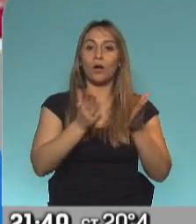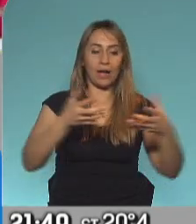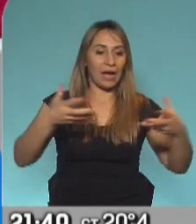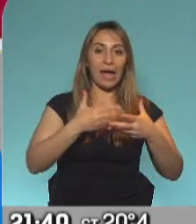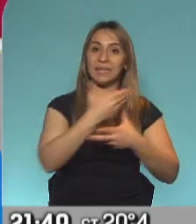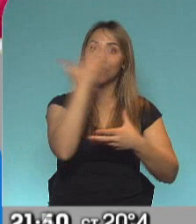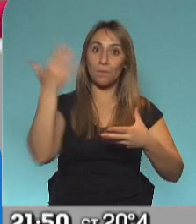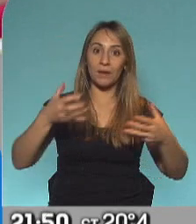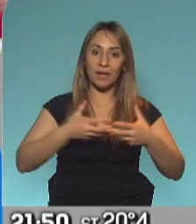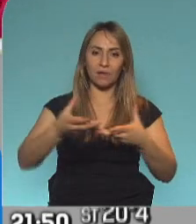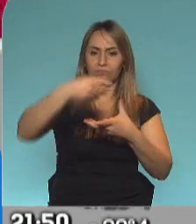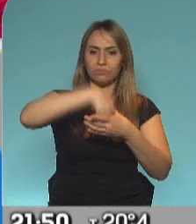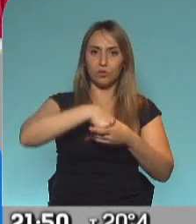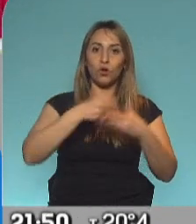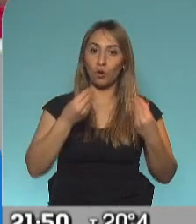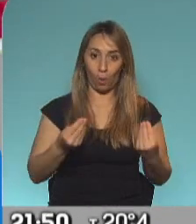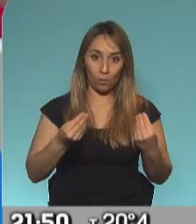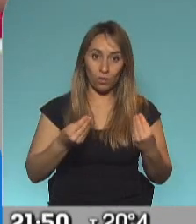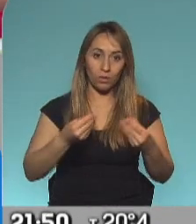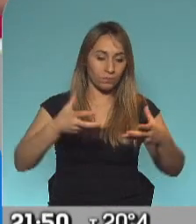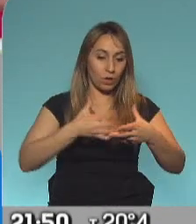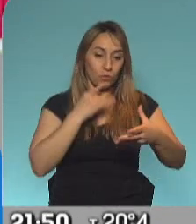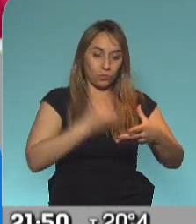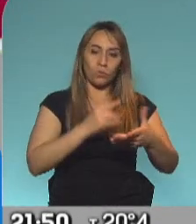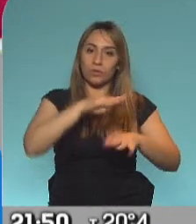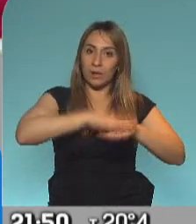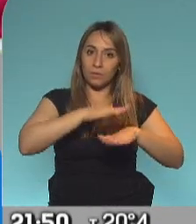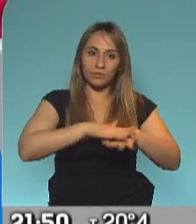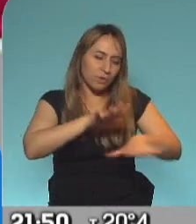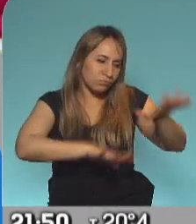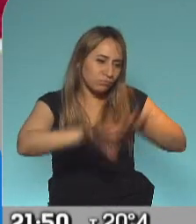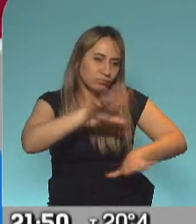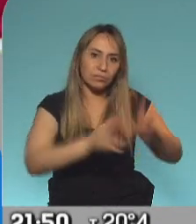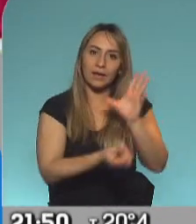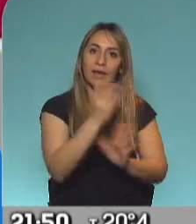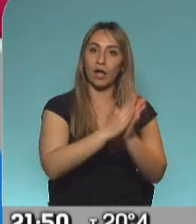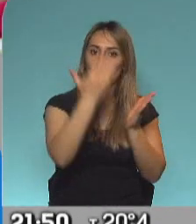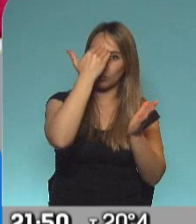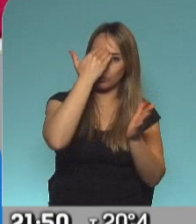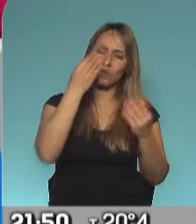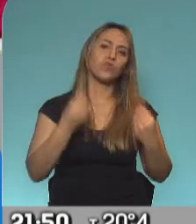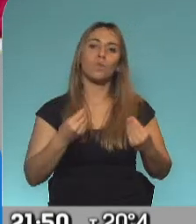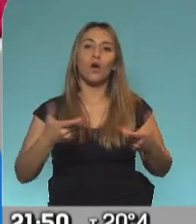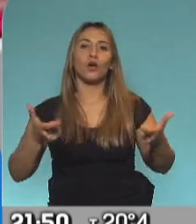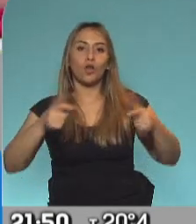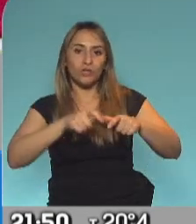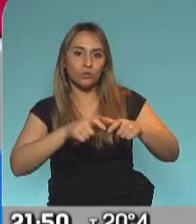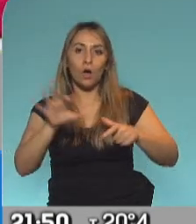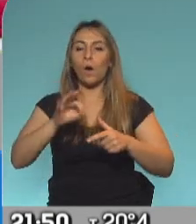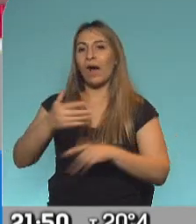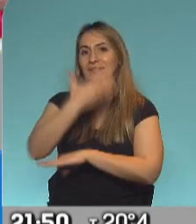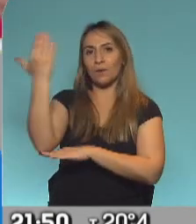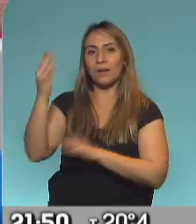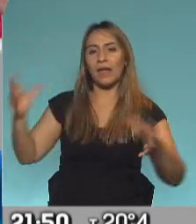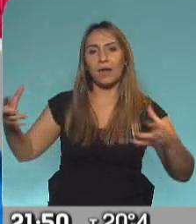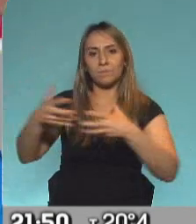asamblea que va a encargarse de crear esa nueva constitución. Si va a ser una comisión, una constitución, una asamblea mixta, es decir,